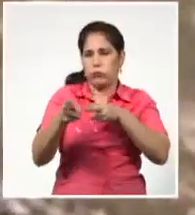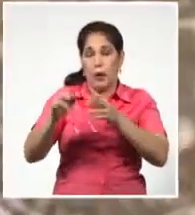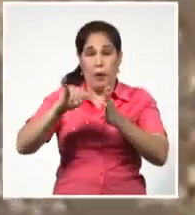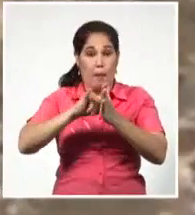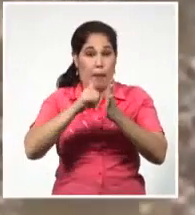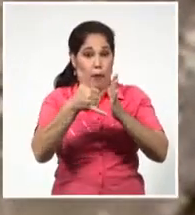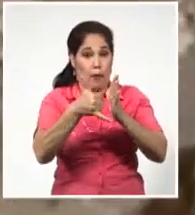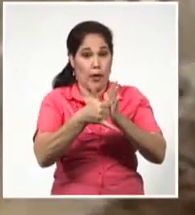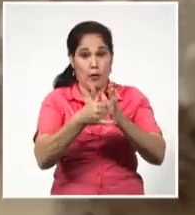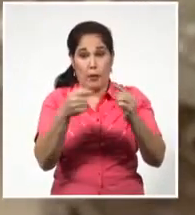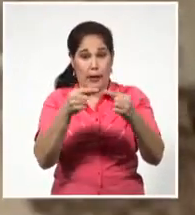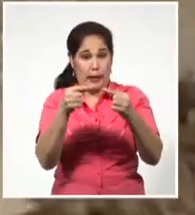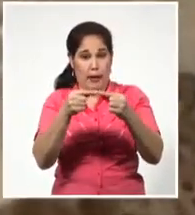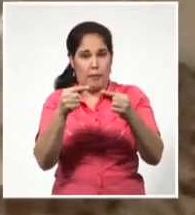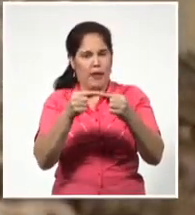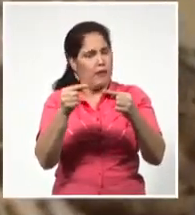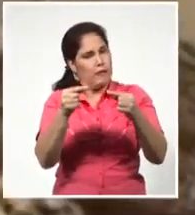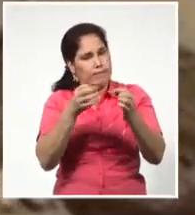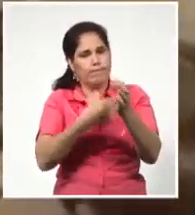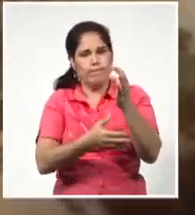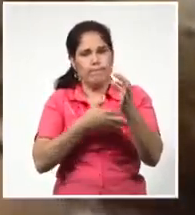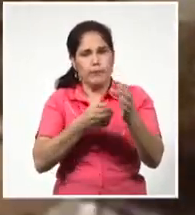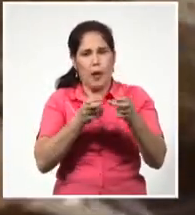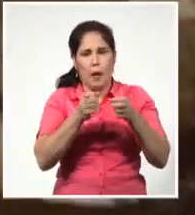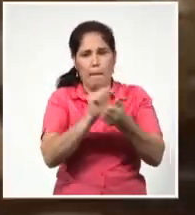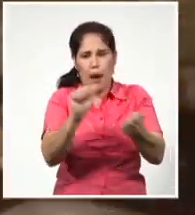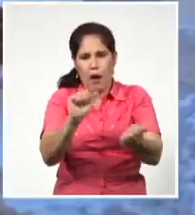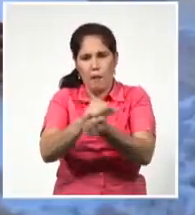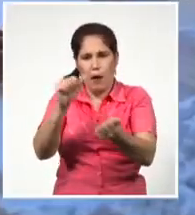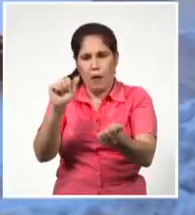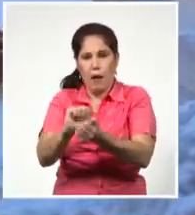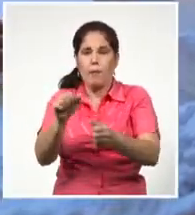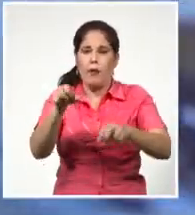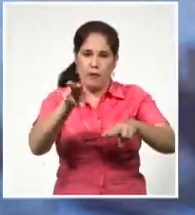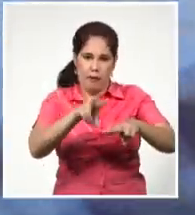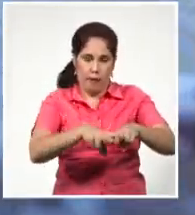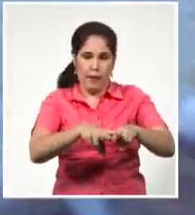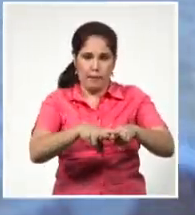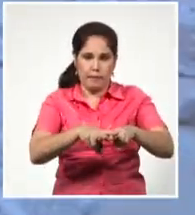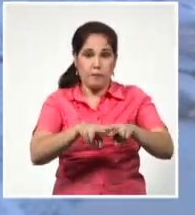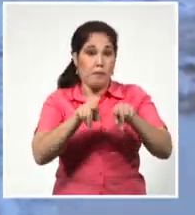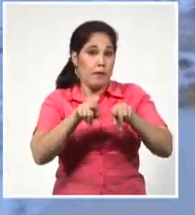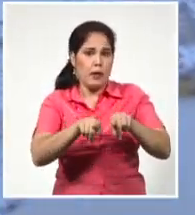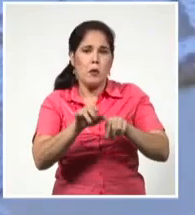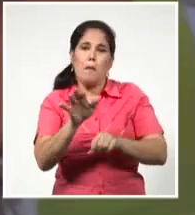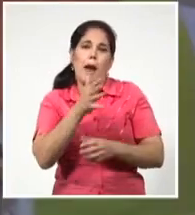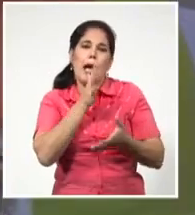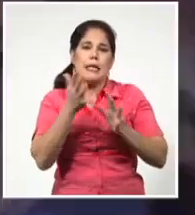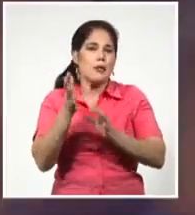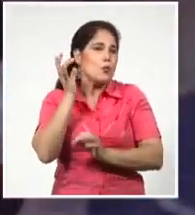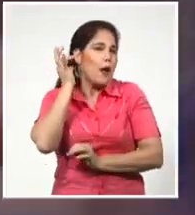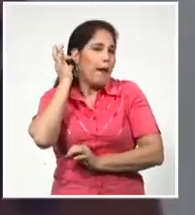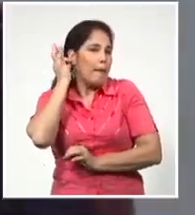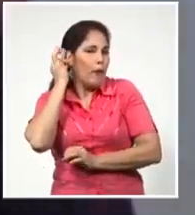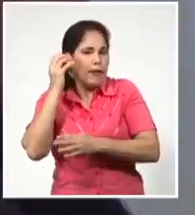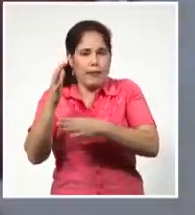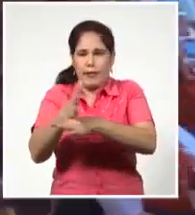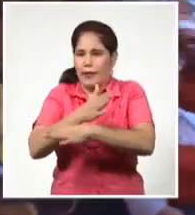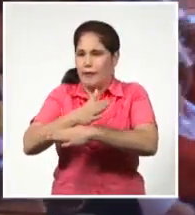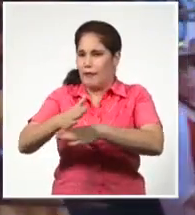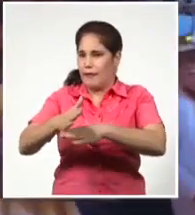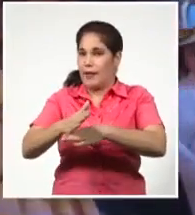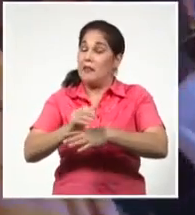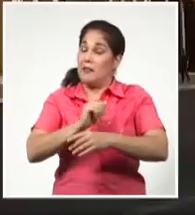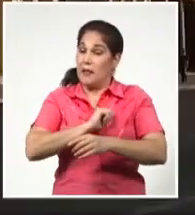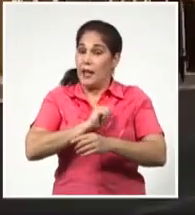social cubano lograron materializar actos terroristas. La Habana es una mujer llena de contrastes y quizás por eso